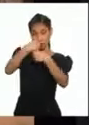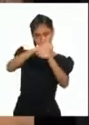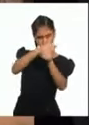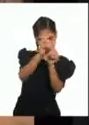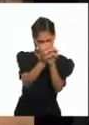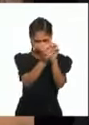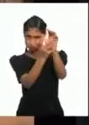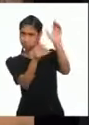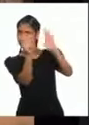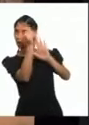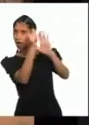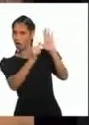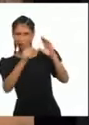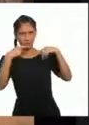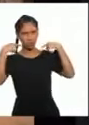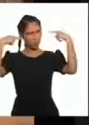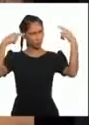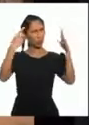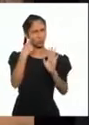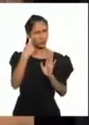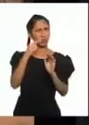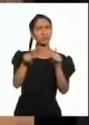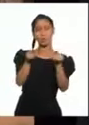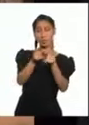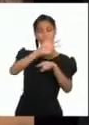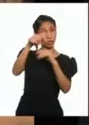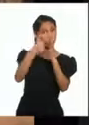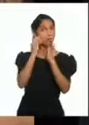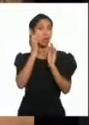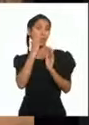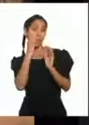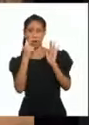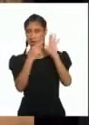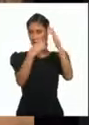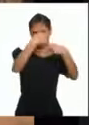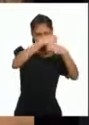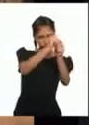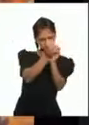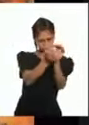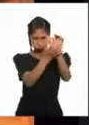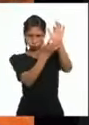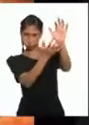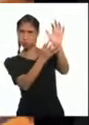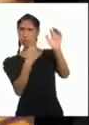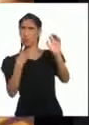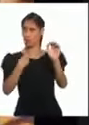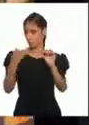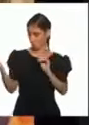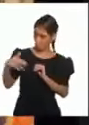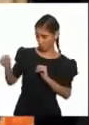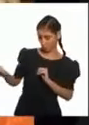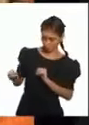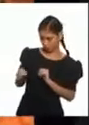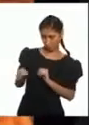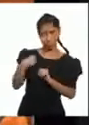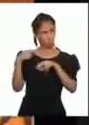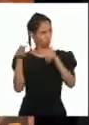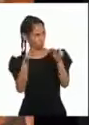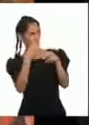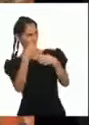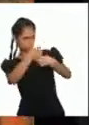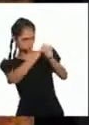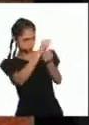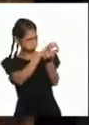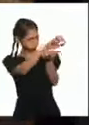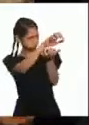que tenía ella Siempre me llamó la atención con mayor fuerza la cerámica virreada Y dentro de ella la cerámica virreada